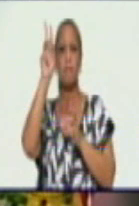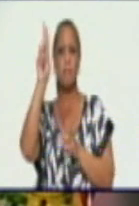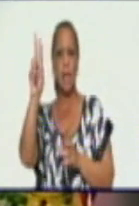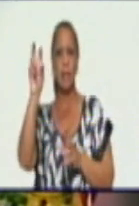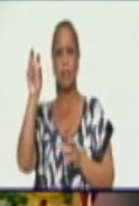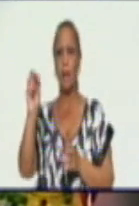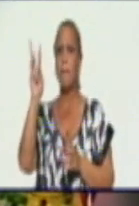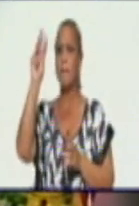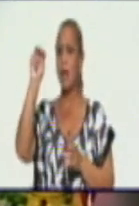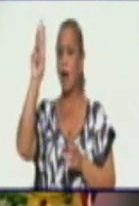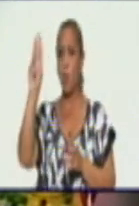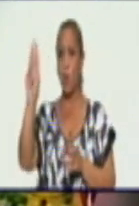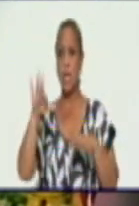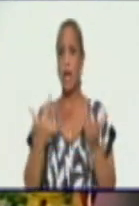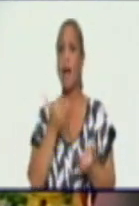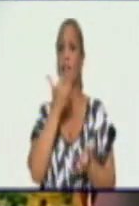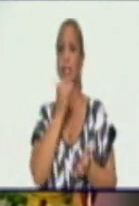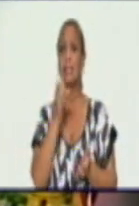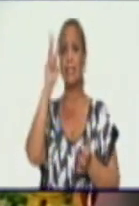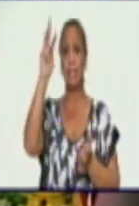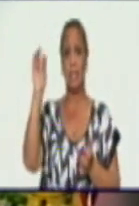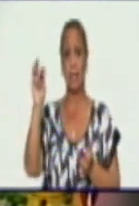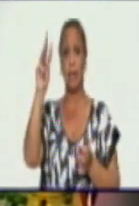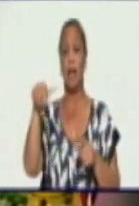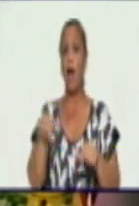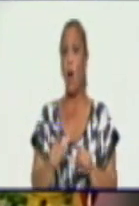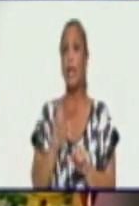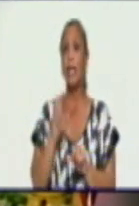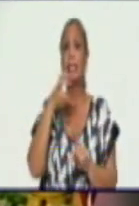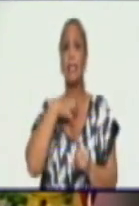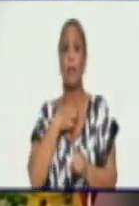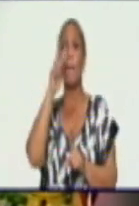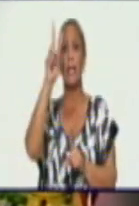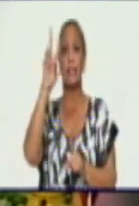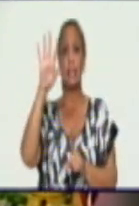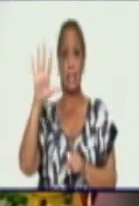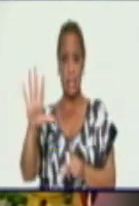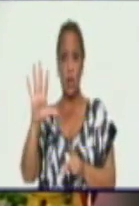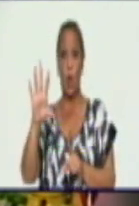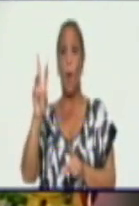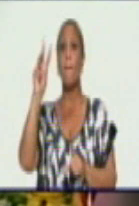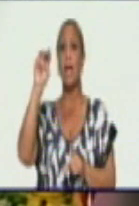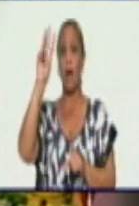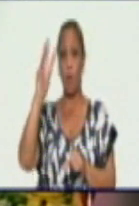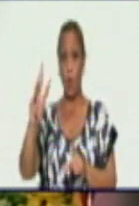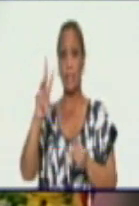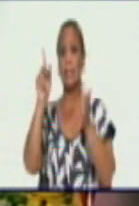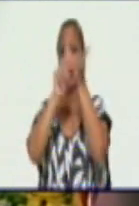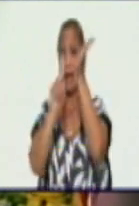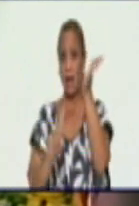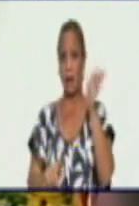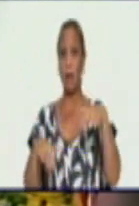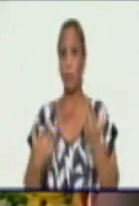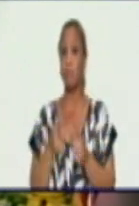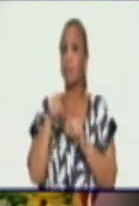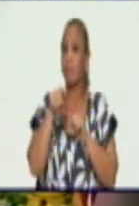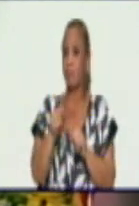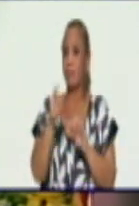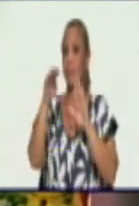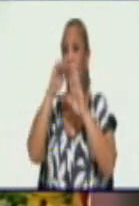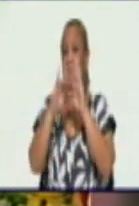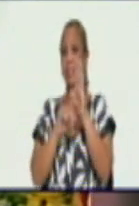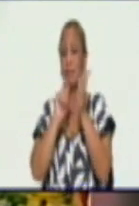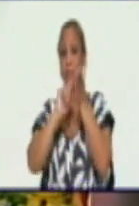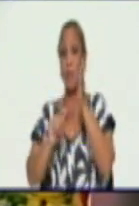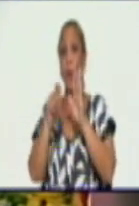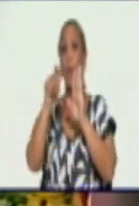llegado a afectar 30 MW. En este minuto tenemos 25 MW de carga retirada, lo que indudablemente rompe la programación.